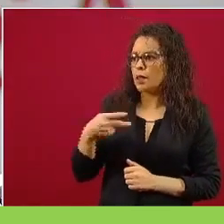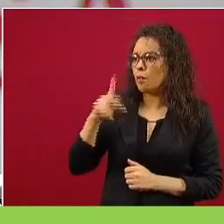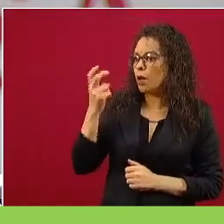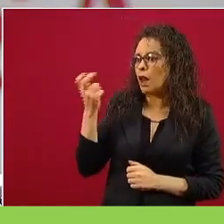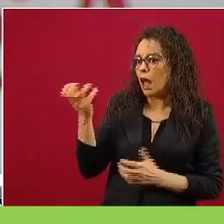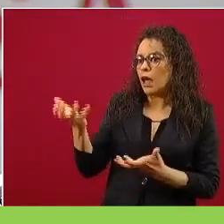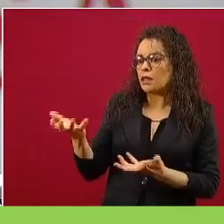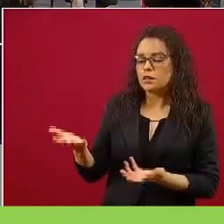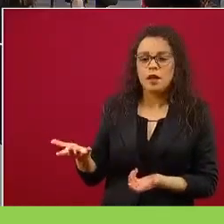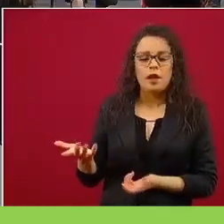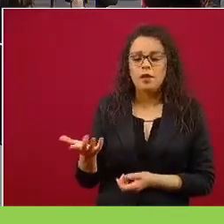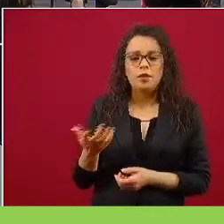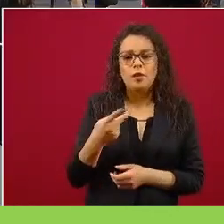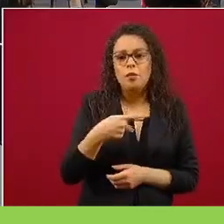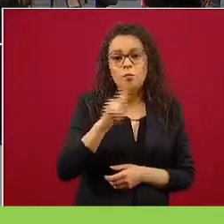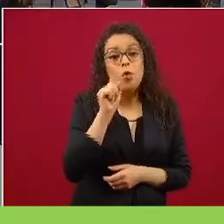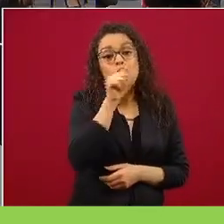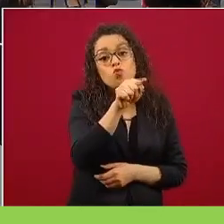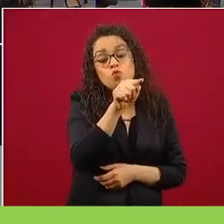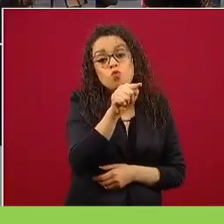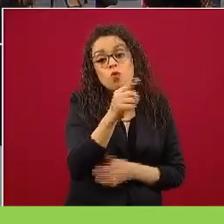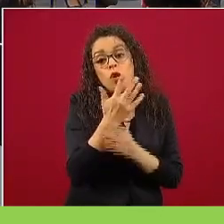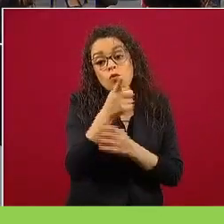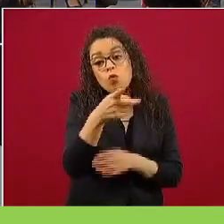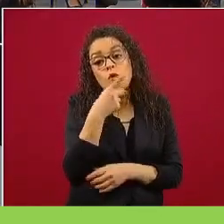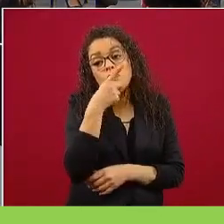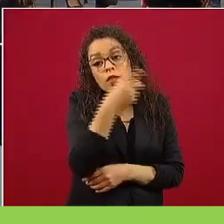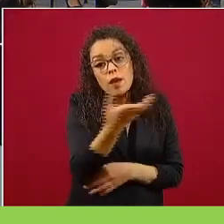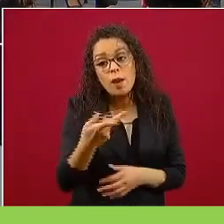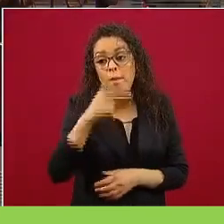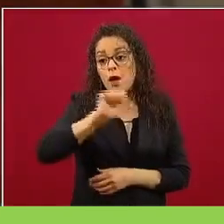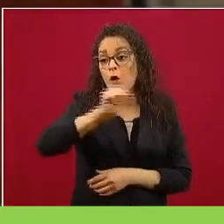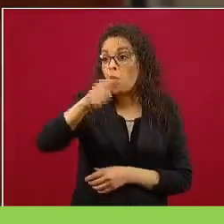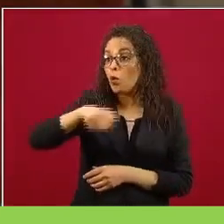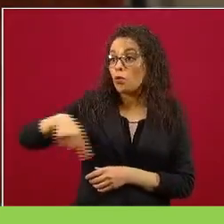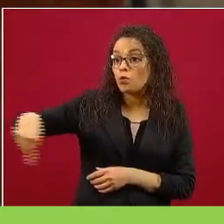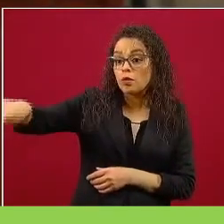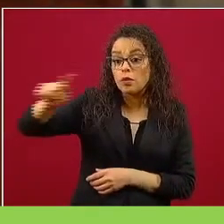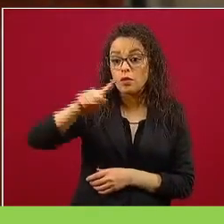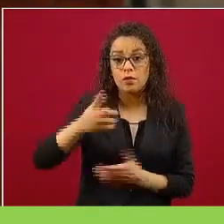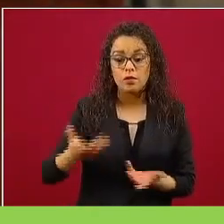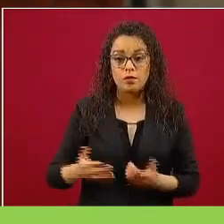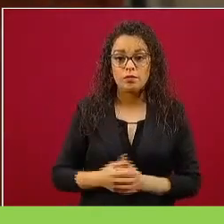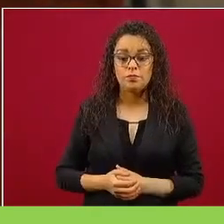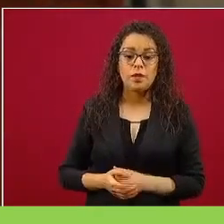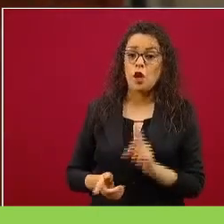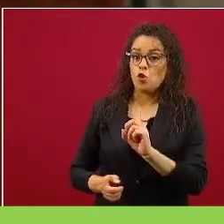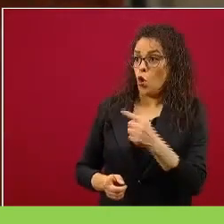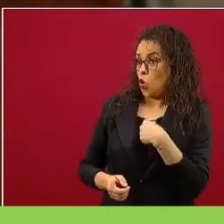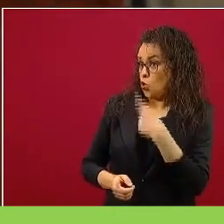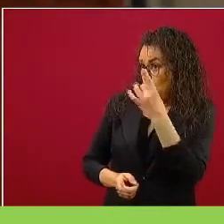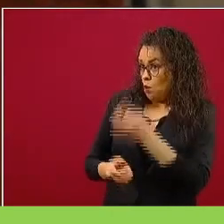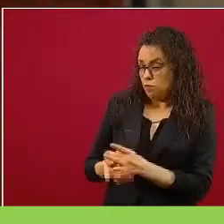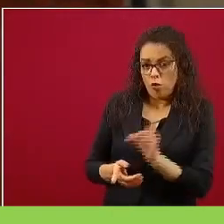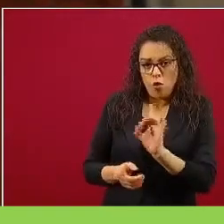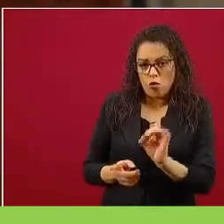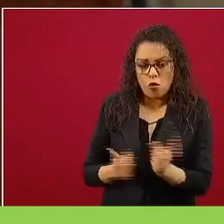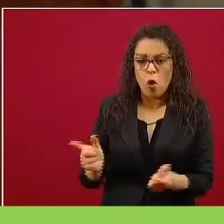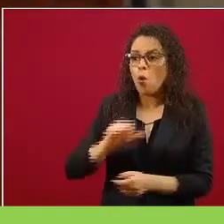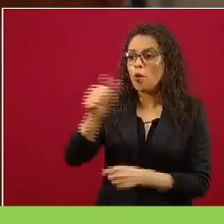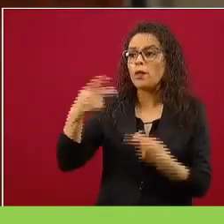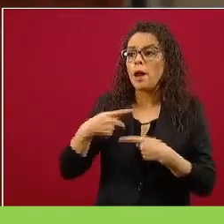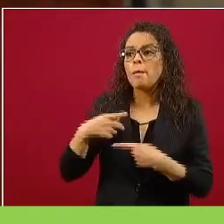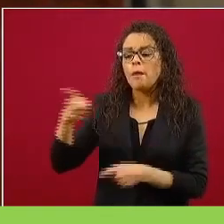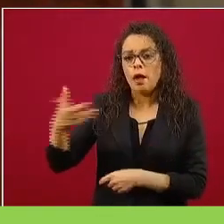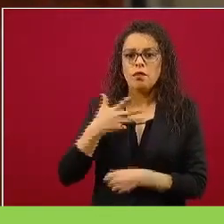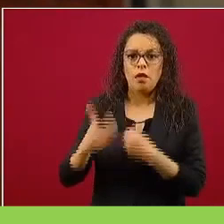que… Pero eso es lo que tú sostienes y por el otro lado… No, no lo sostengo yo. Las personas que se han visto afectadas,